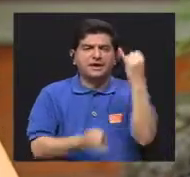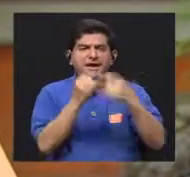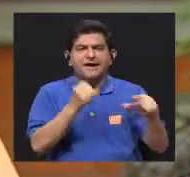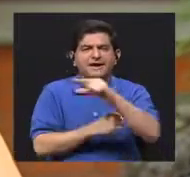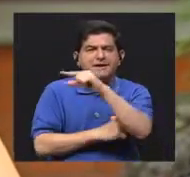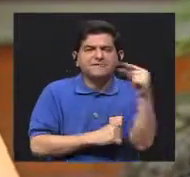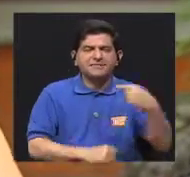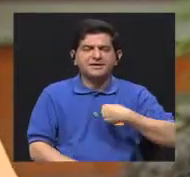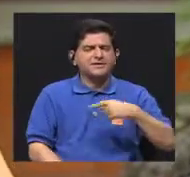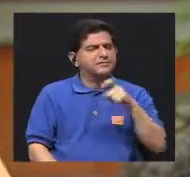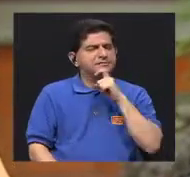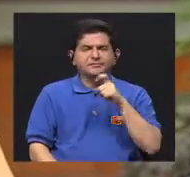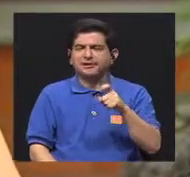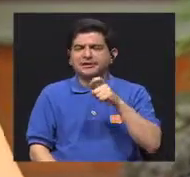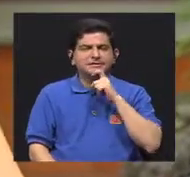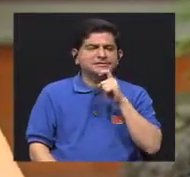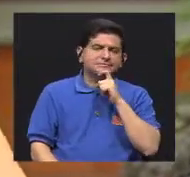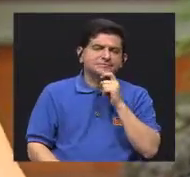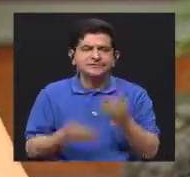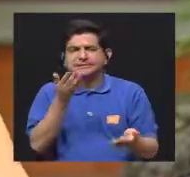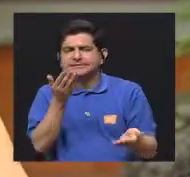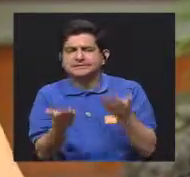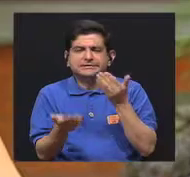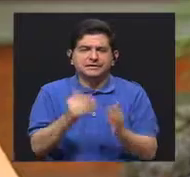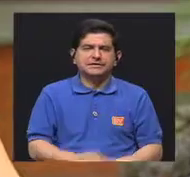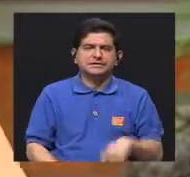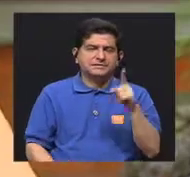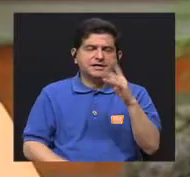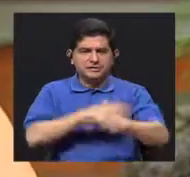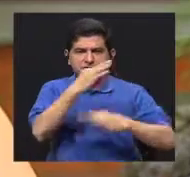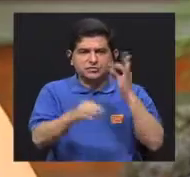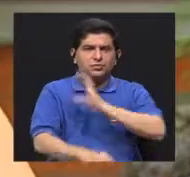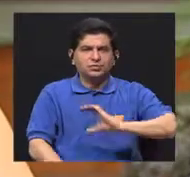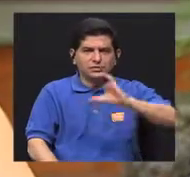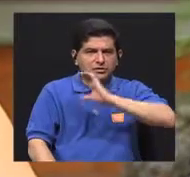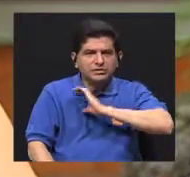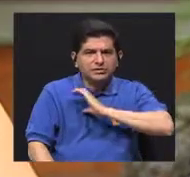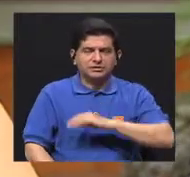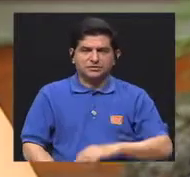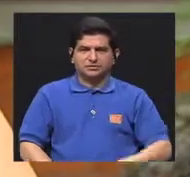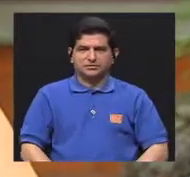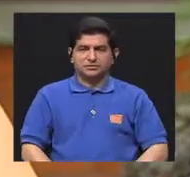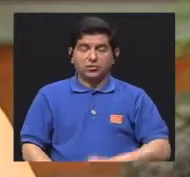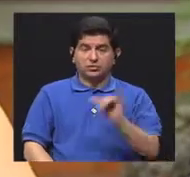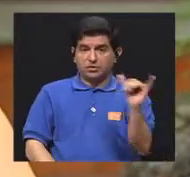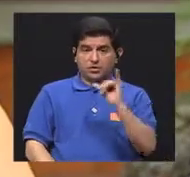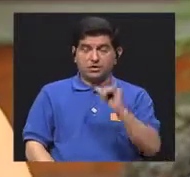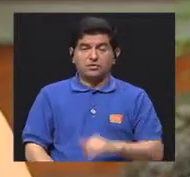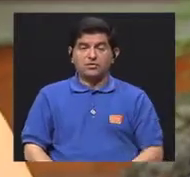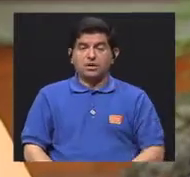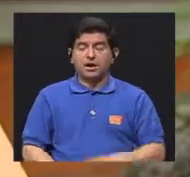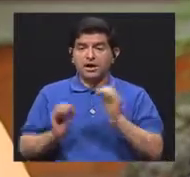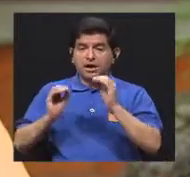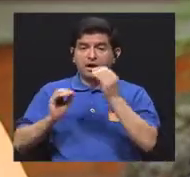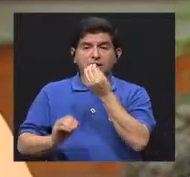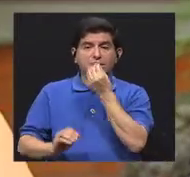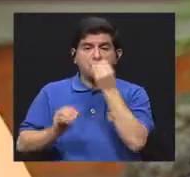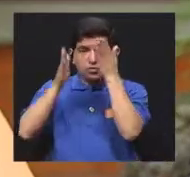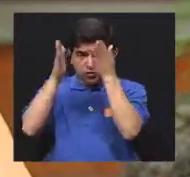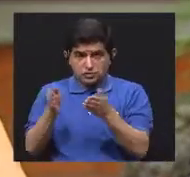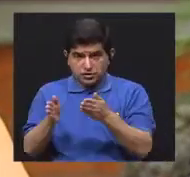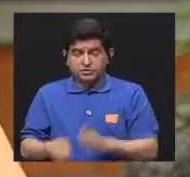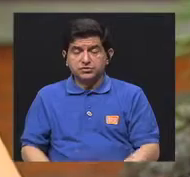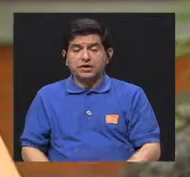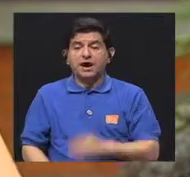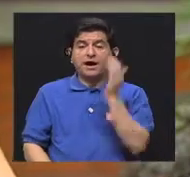fines de semana me cuesta más tal o cual comportamiento. Y también un insumo para la nutricionista